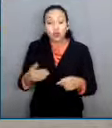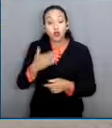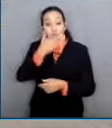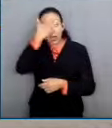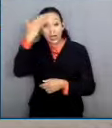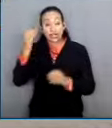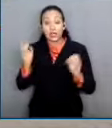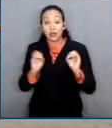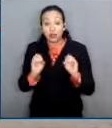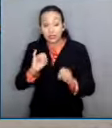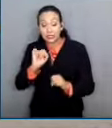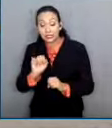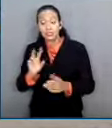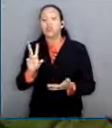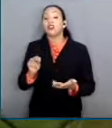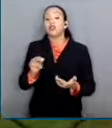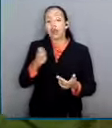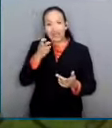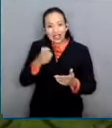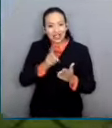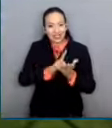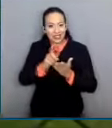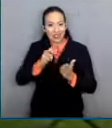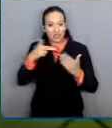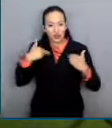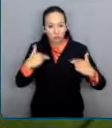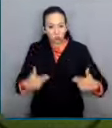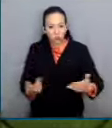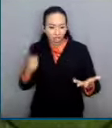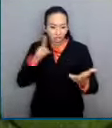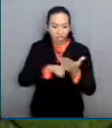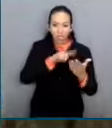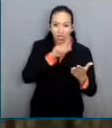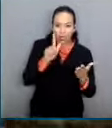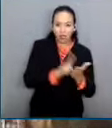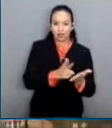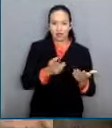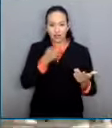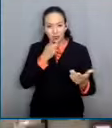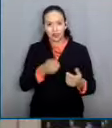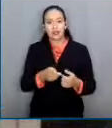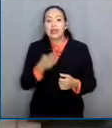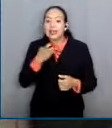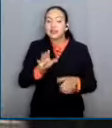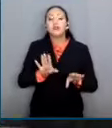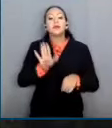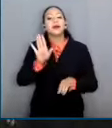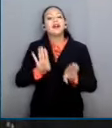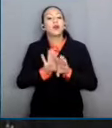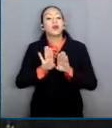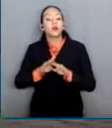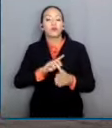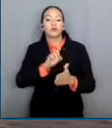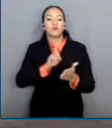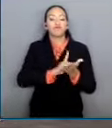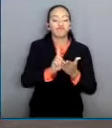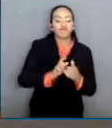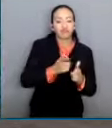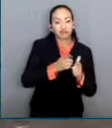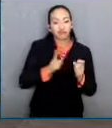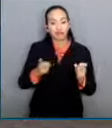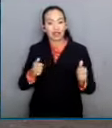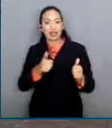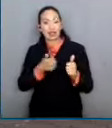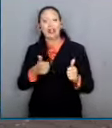Subrayaron que la prisión preventiva oficiosa es contraria al principio de progresividad de derechos que establece el artículo primero constitucional